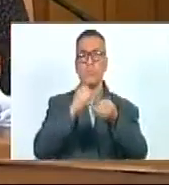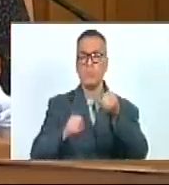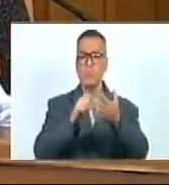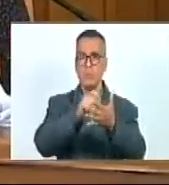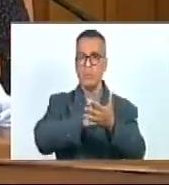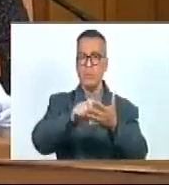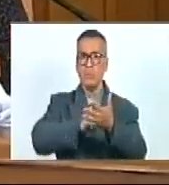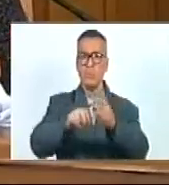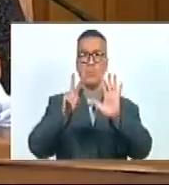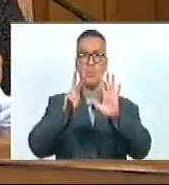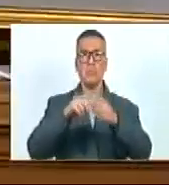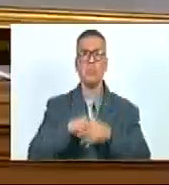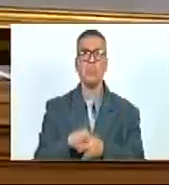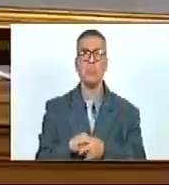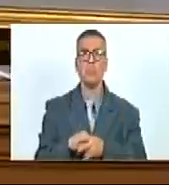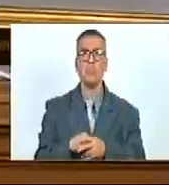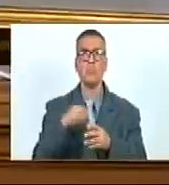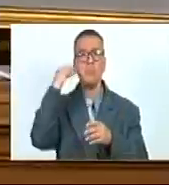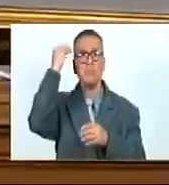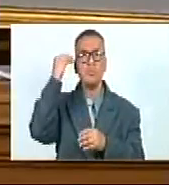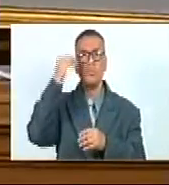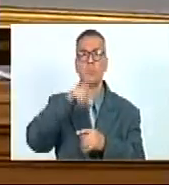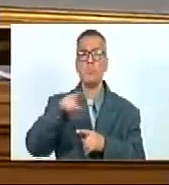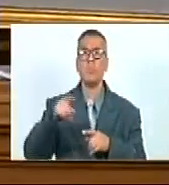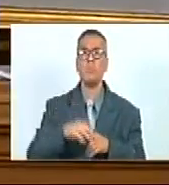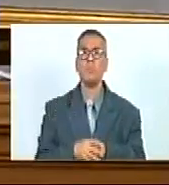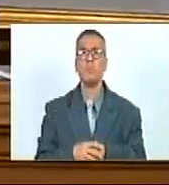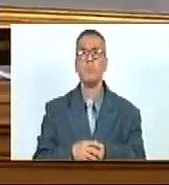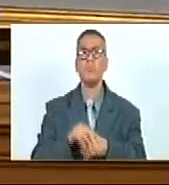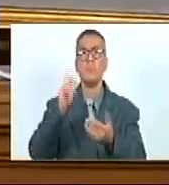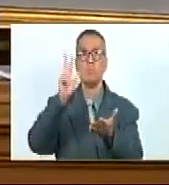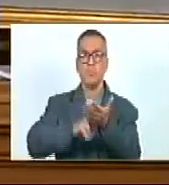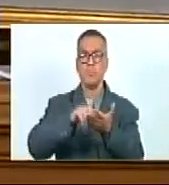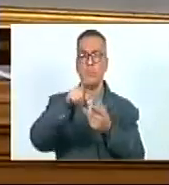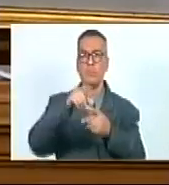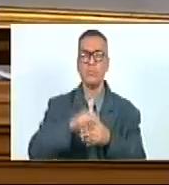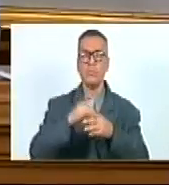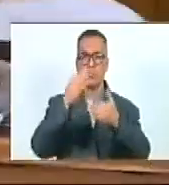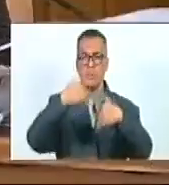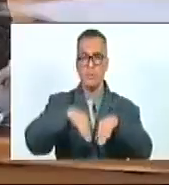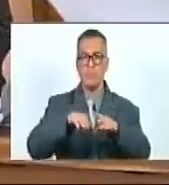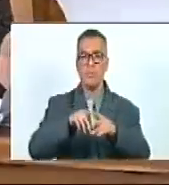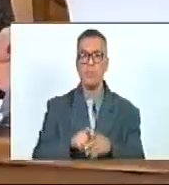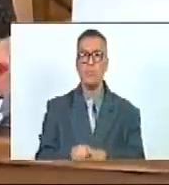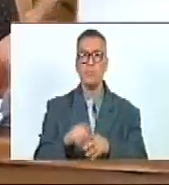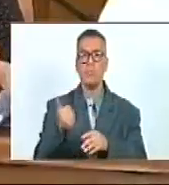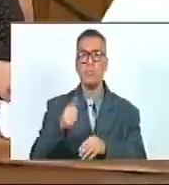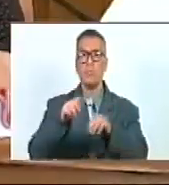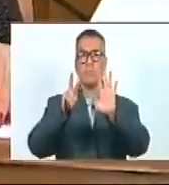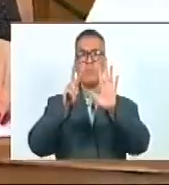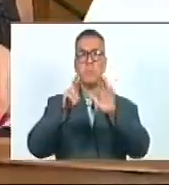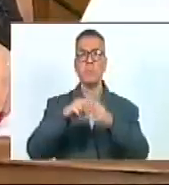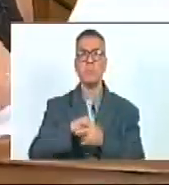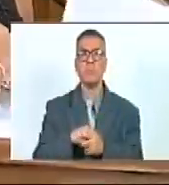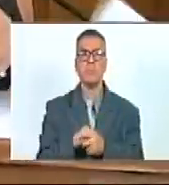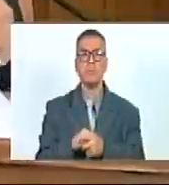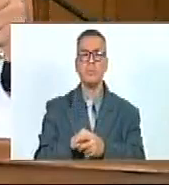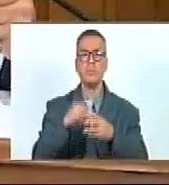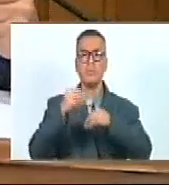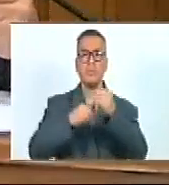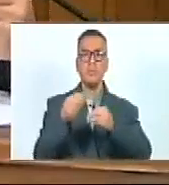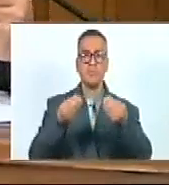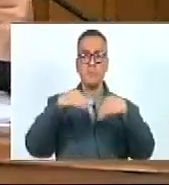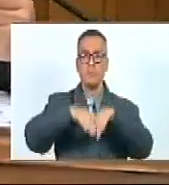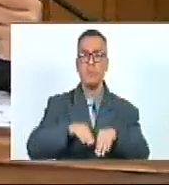señora vicepresidenta. Consideración. Aprobado. Siguiente. Décimo séptimo. Se propone